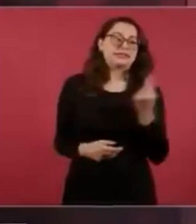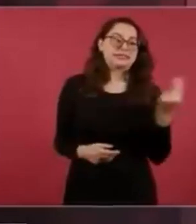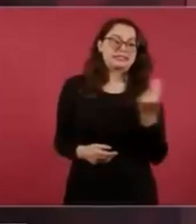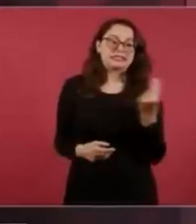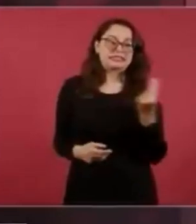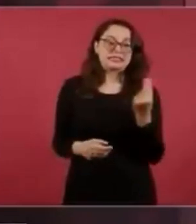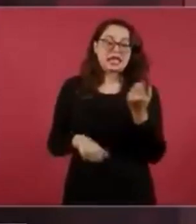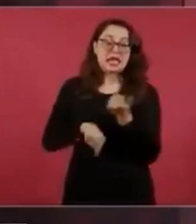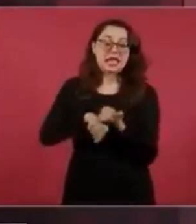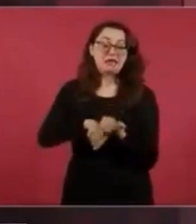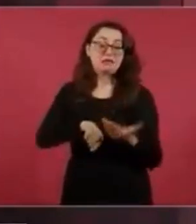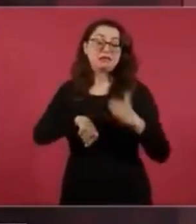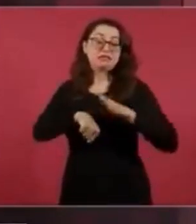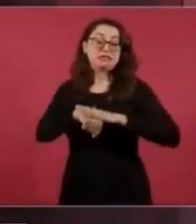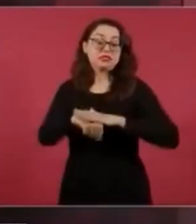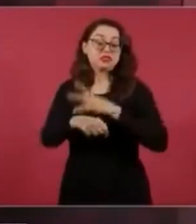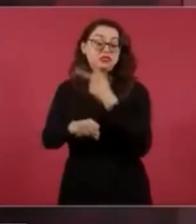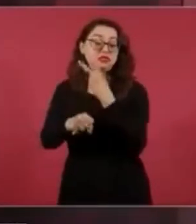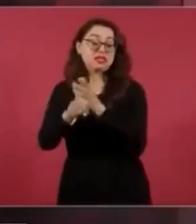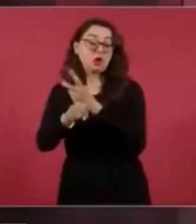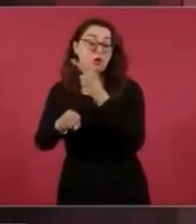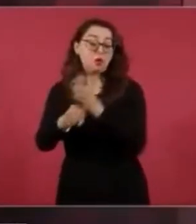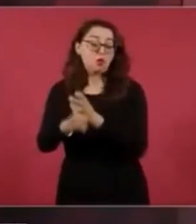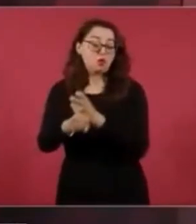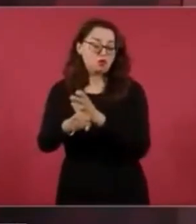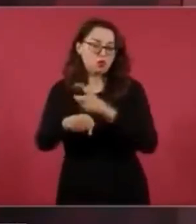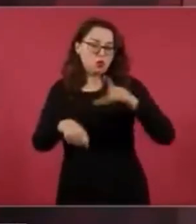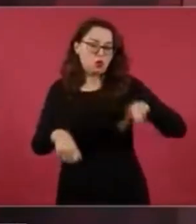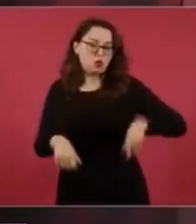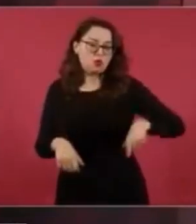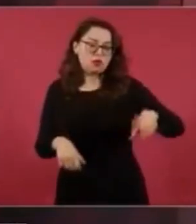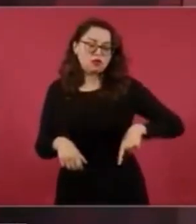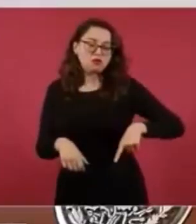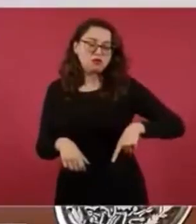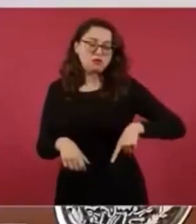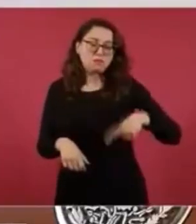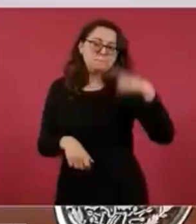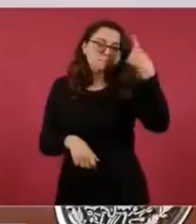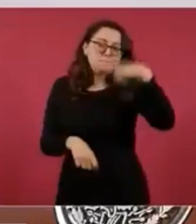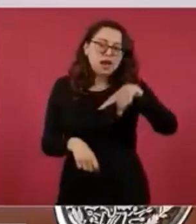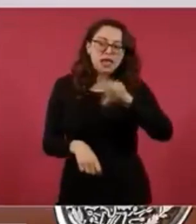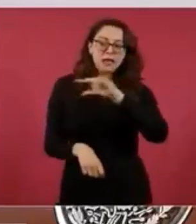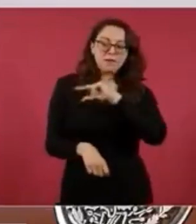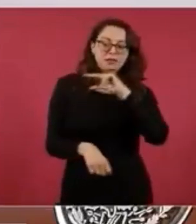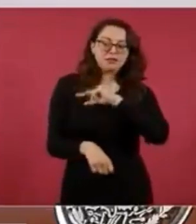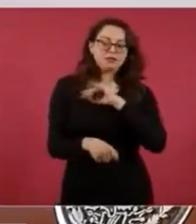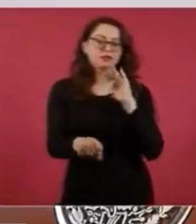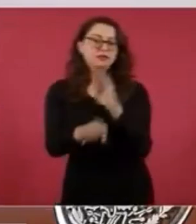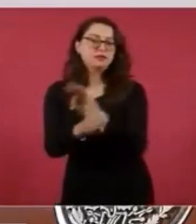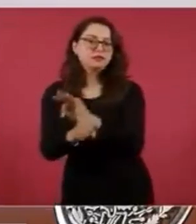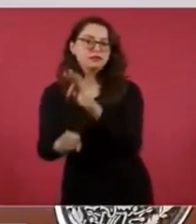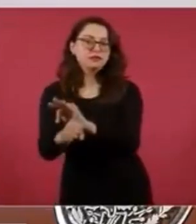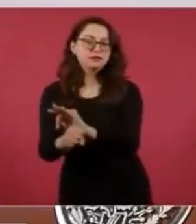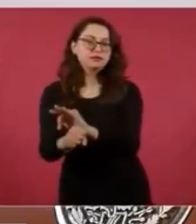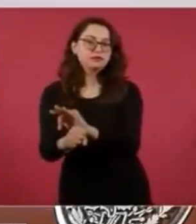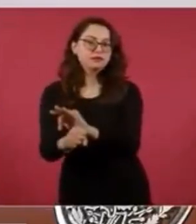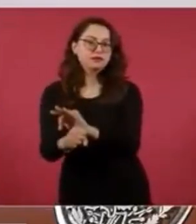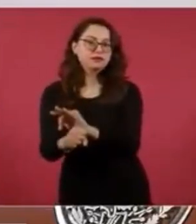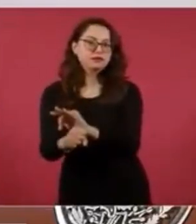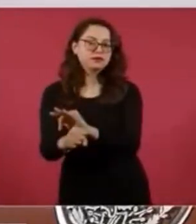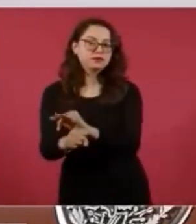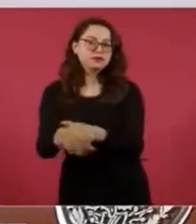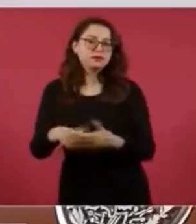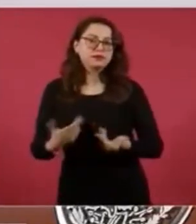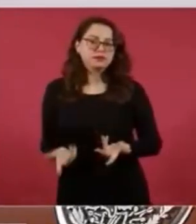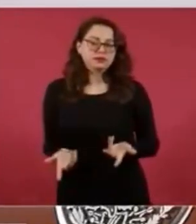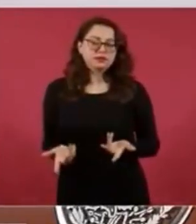administrativo para defender sus intereses. Ahí está el caso del